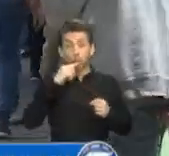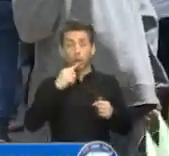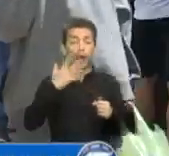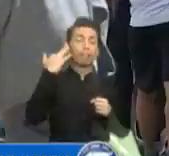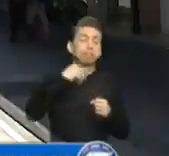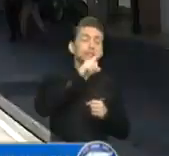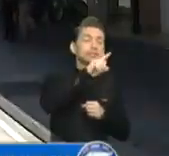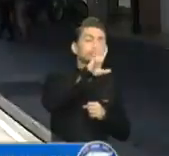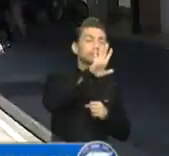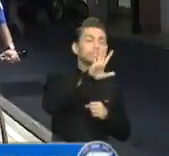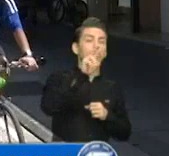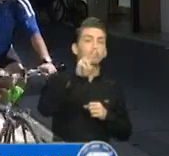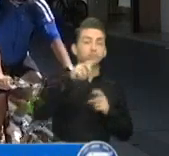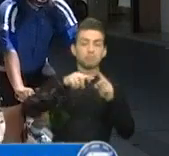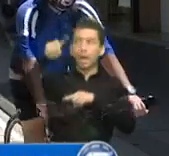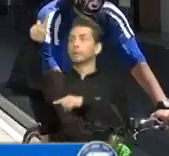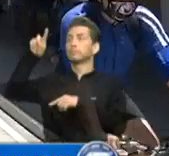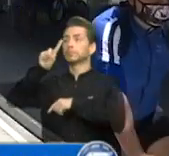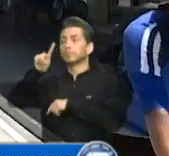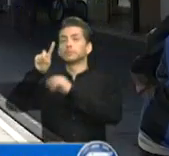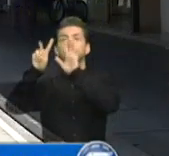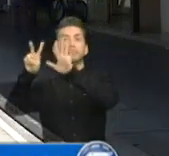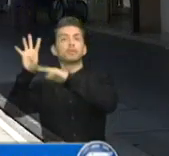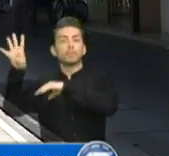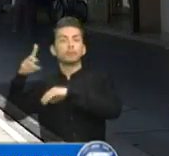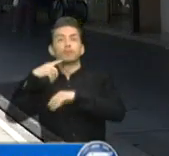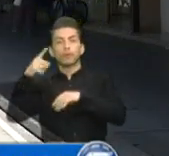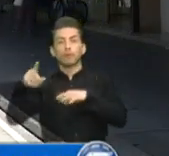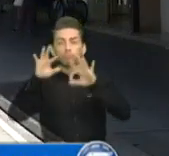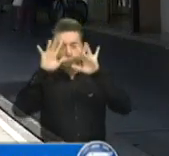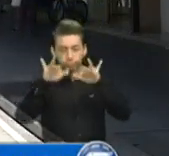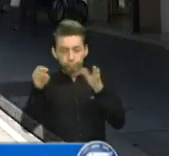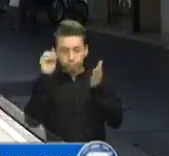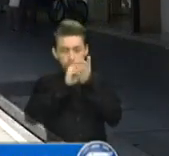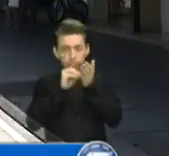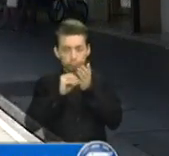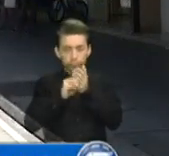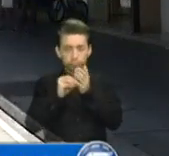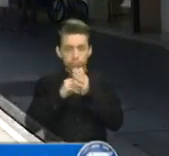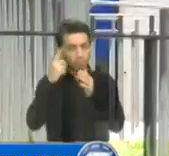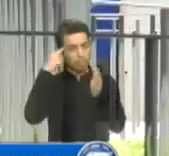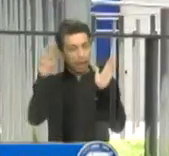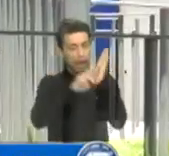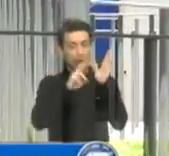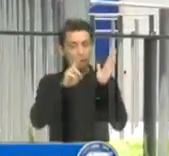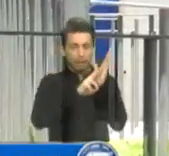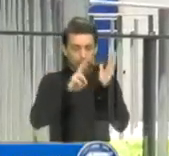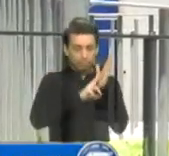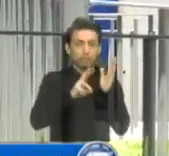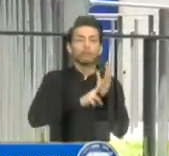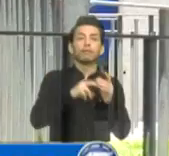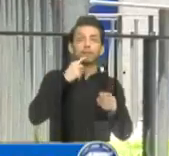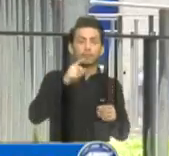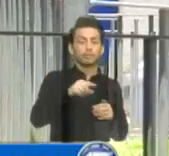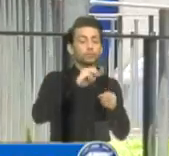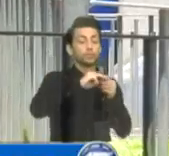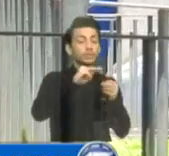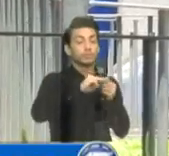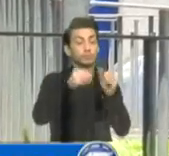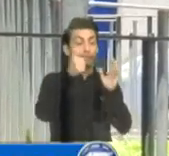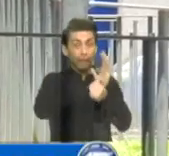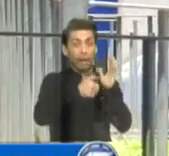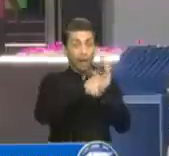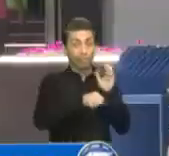174 según el Sistema de Alertas Sanitarias, mientras que la cantidad de municipios en color naranja disminuyó de